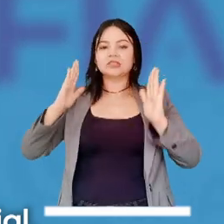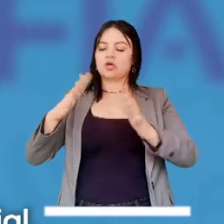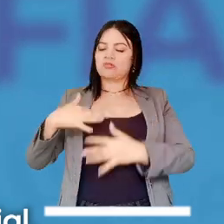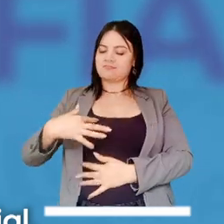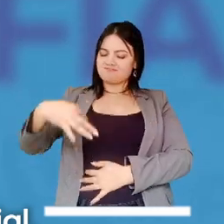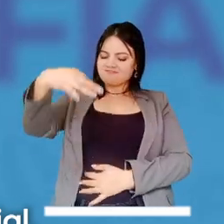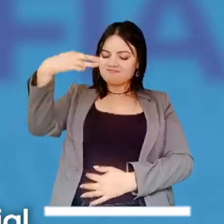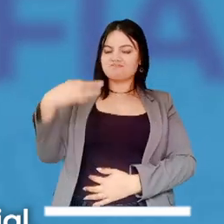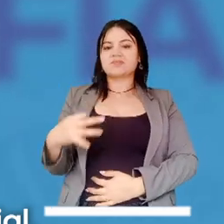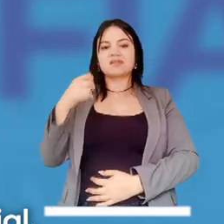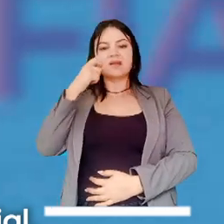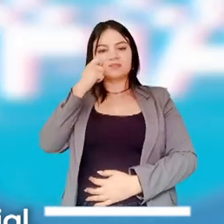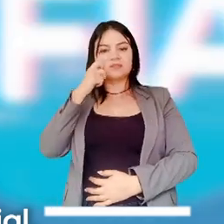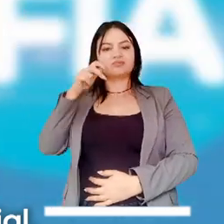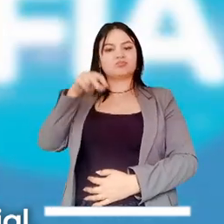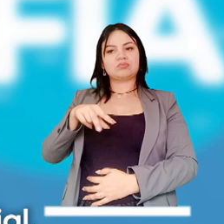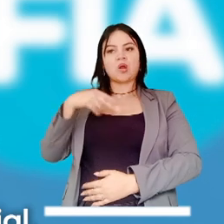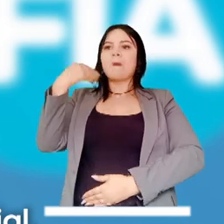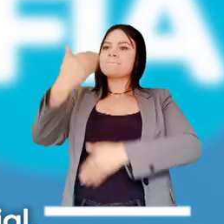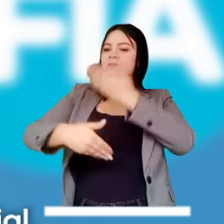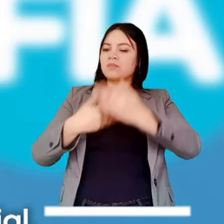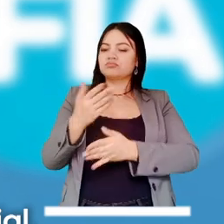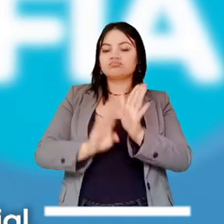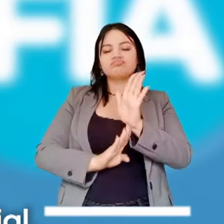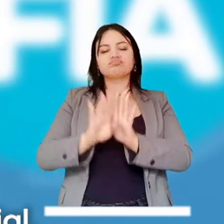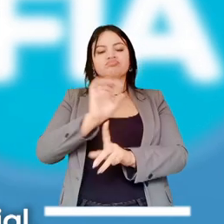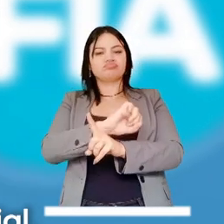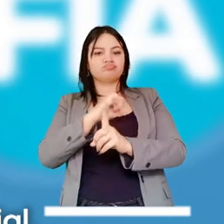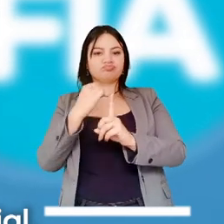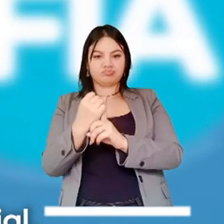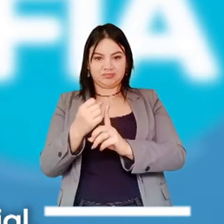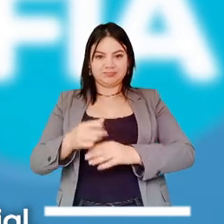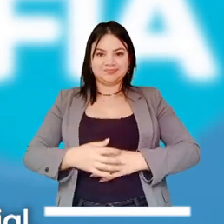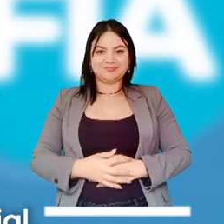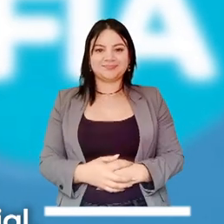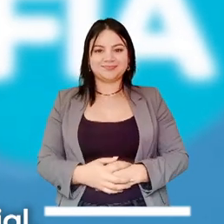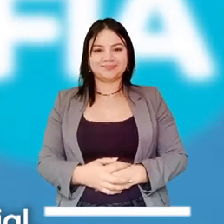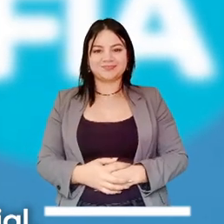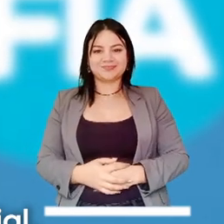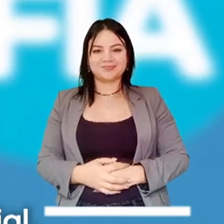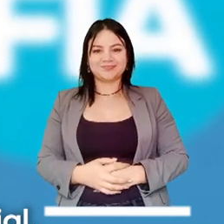ciudadana digna, humana y que permita el desarrollo social integral y humano.